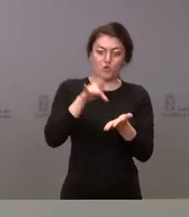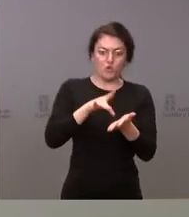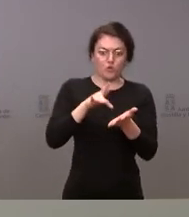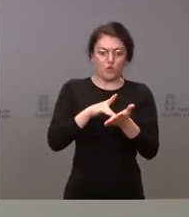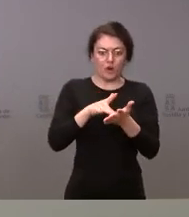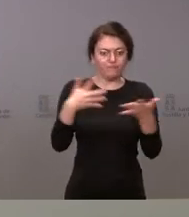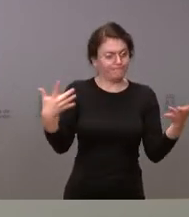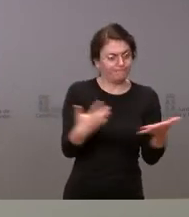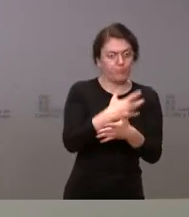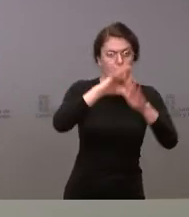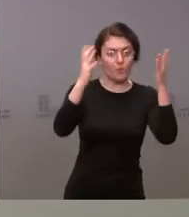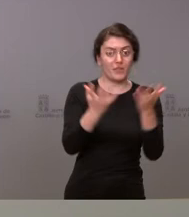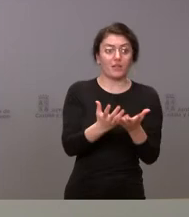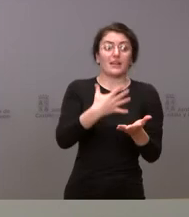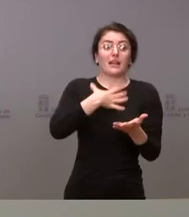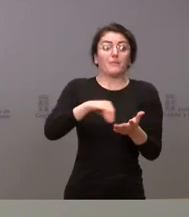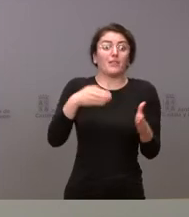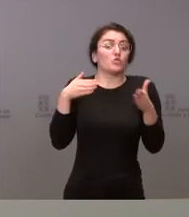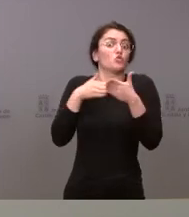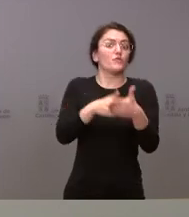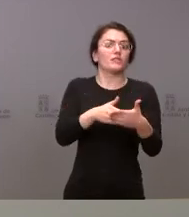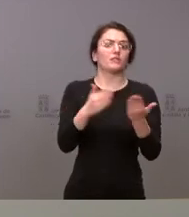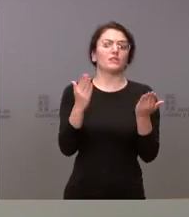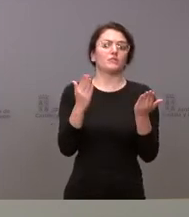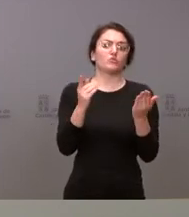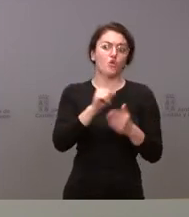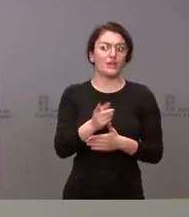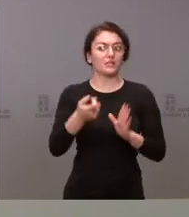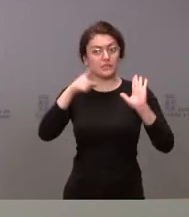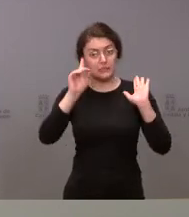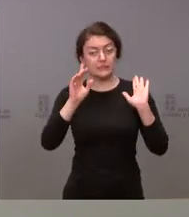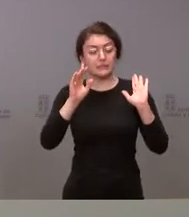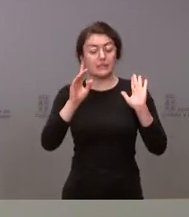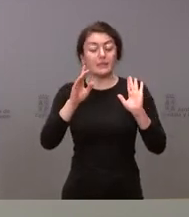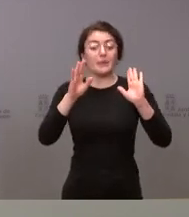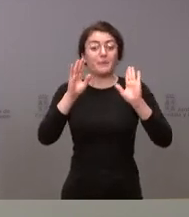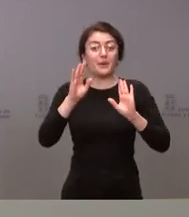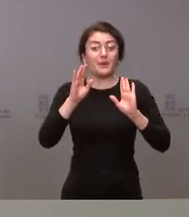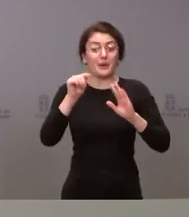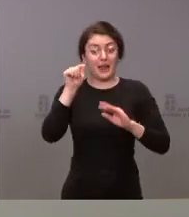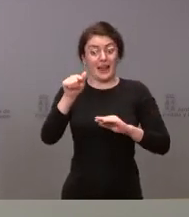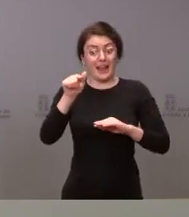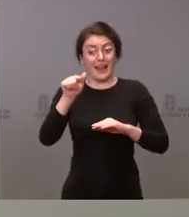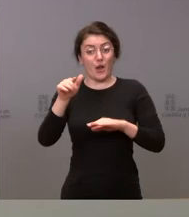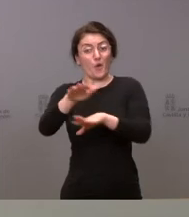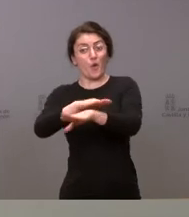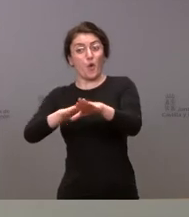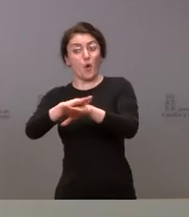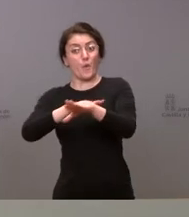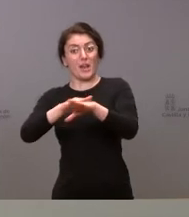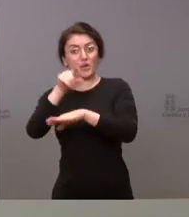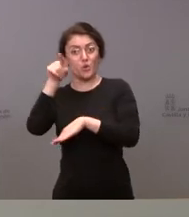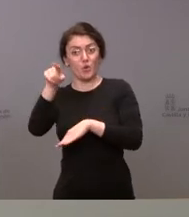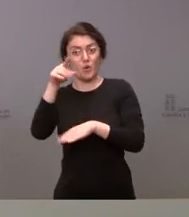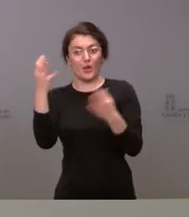insuficientes para este caso y hubiera que reforzarlos, pero aquí es donde también juega un papel muy relevante el gobierno de España a la horga de ir